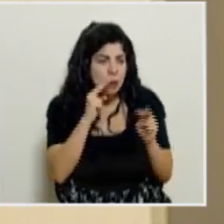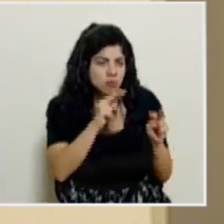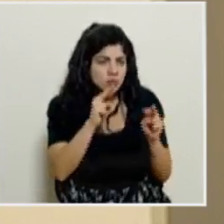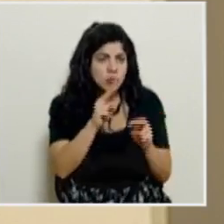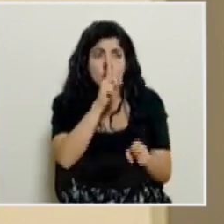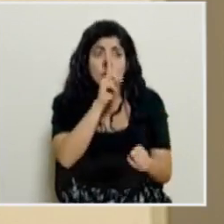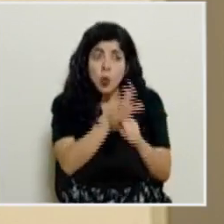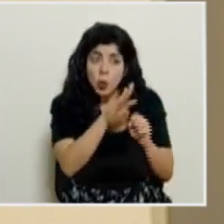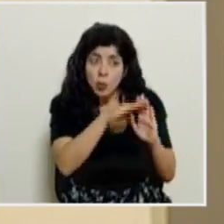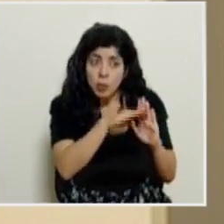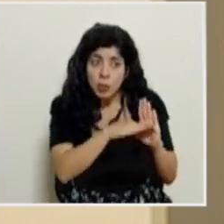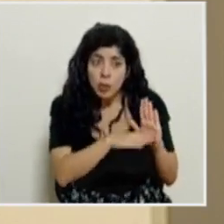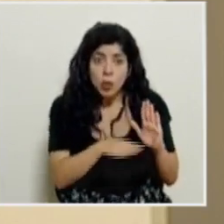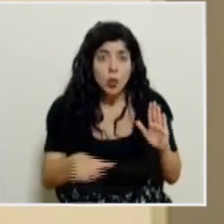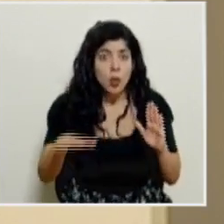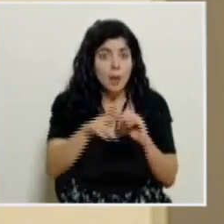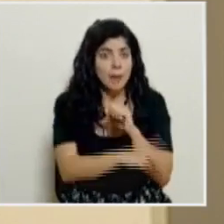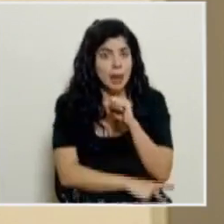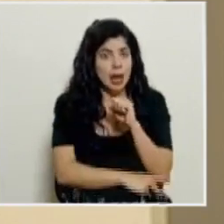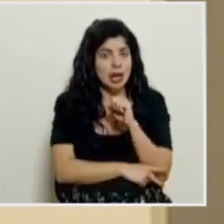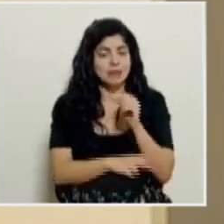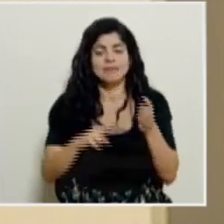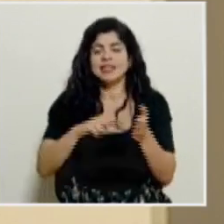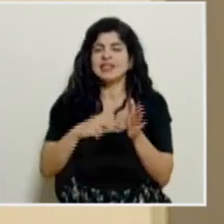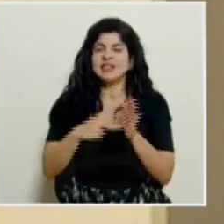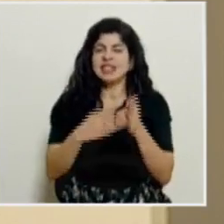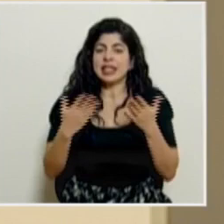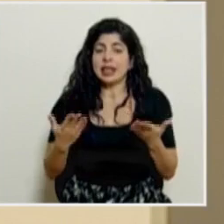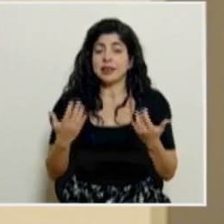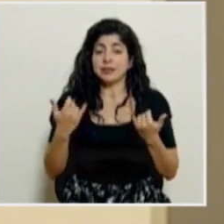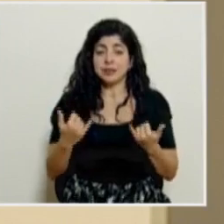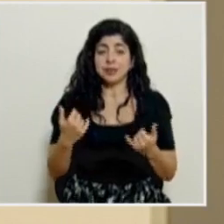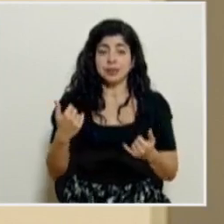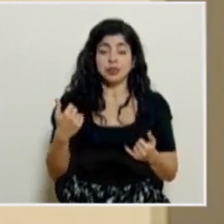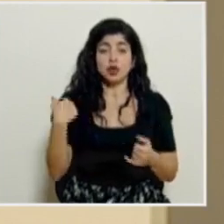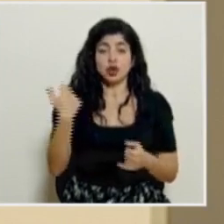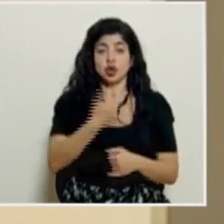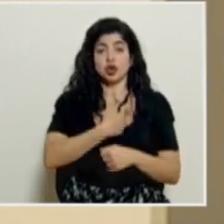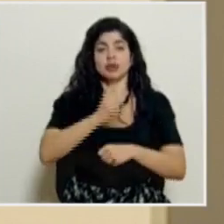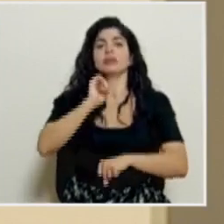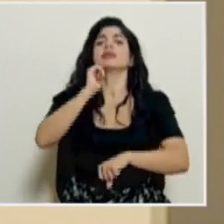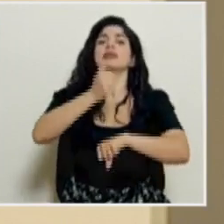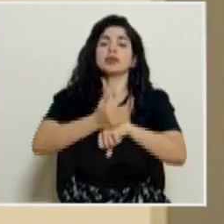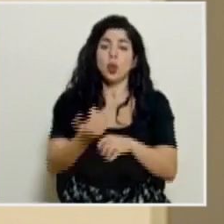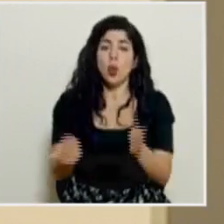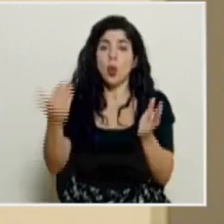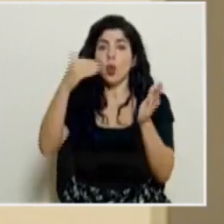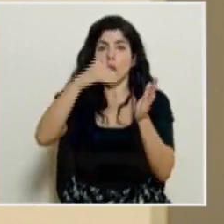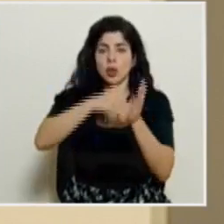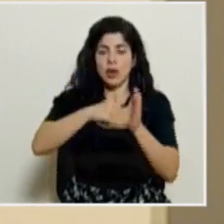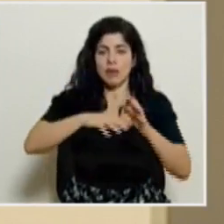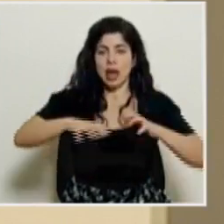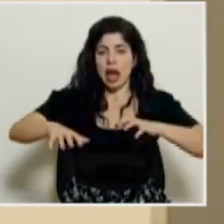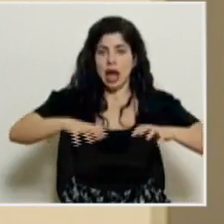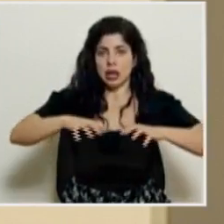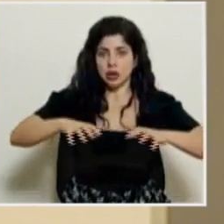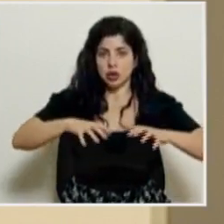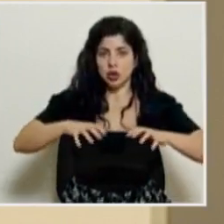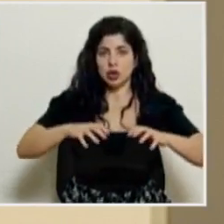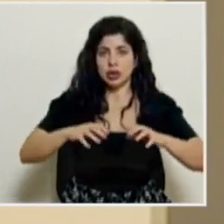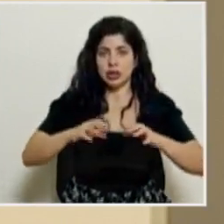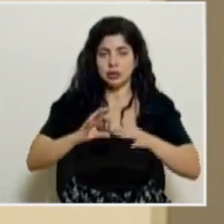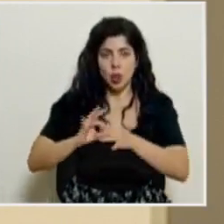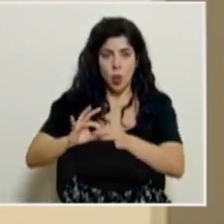sanitarias en todo el país. De manera que estamos estableciendo nuevamente acciones más efectivas de